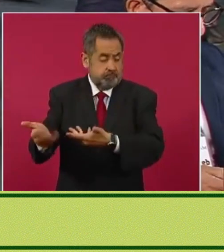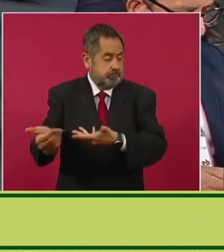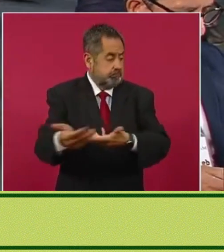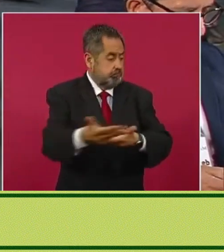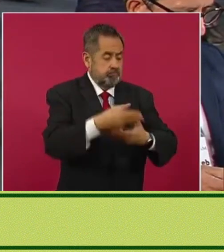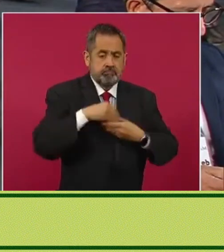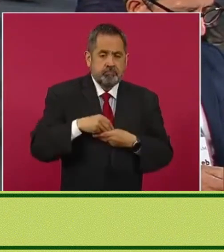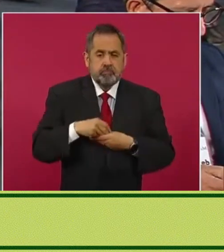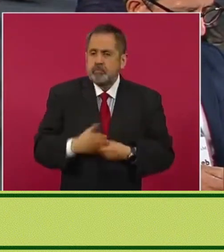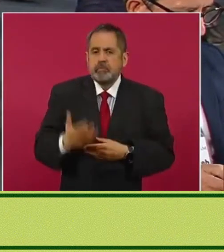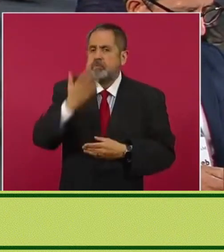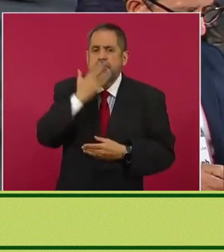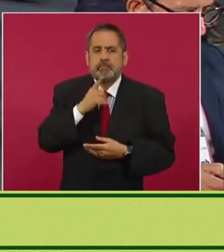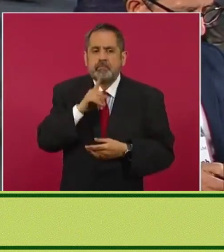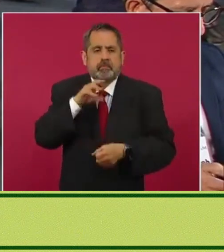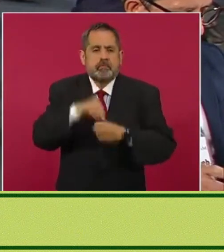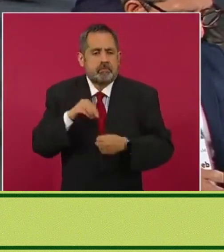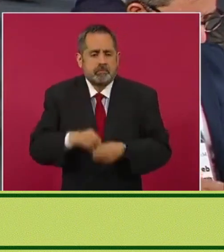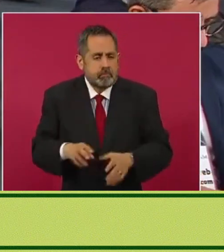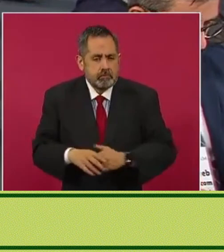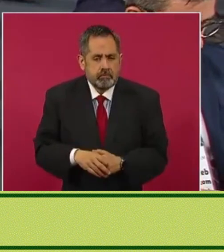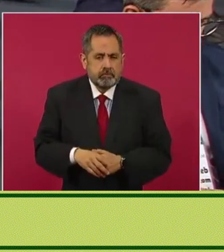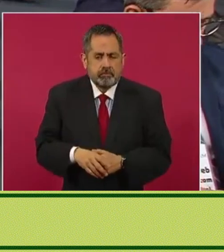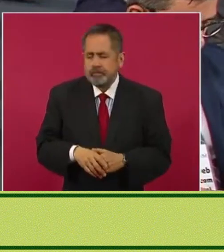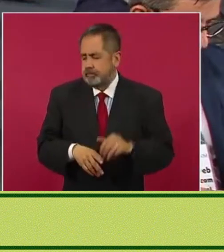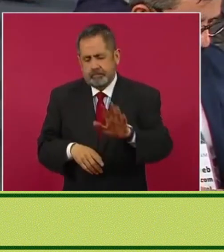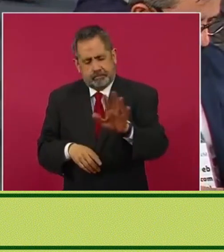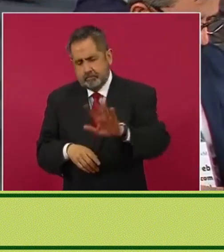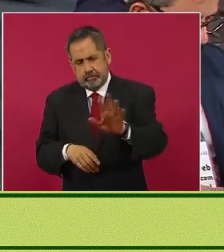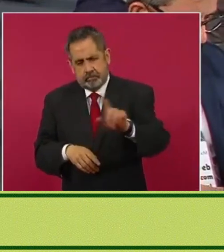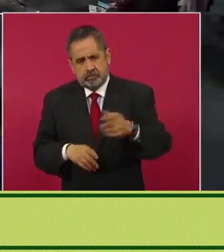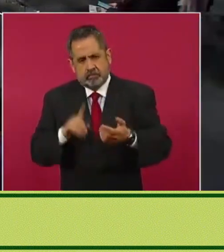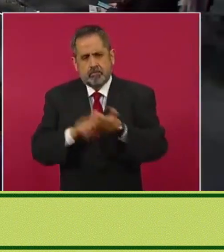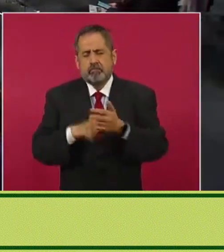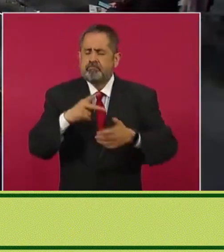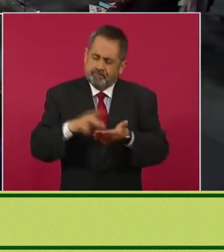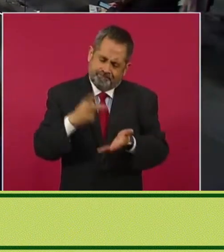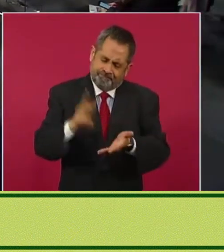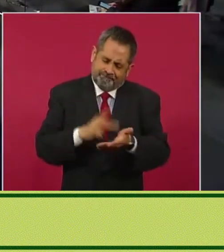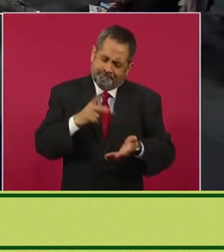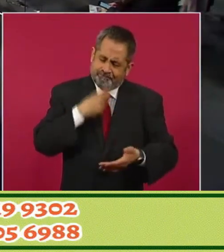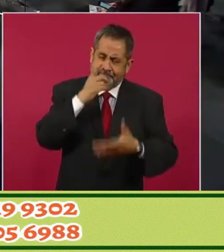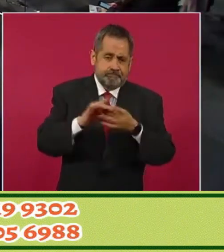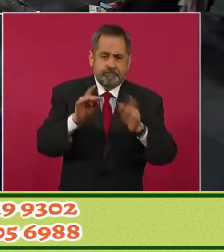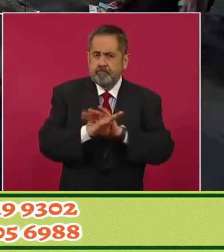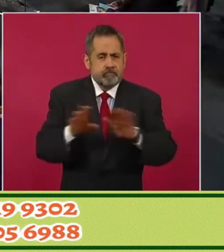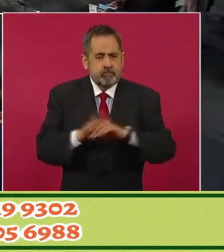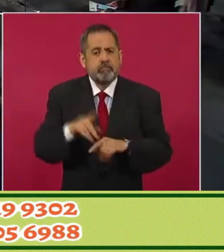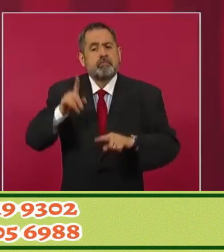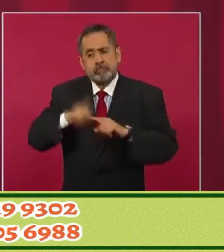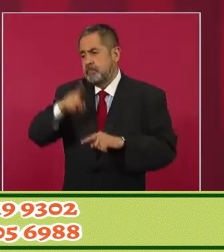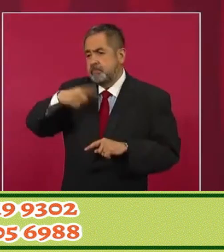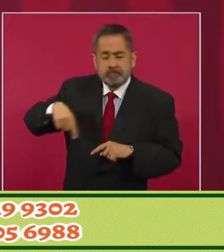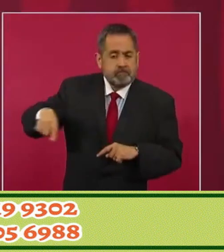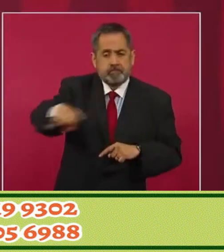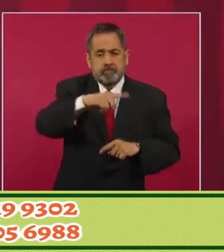no hay secrecía, entonces supuestamente… No, eso depende del trabajador, ya aquí lo hemos dicho, de que van a ser los trabajadores.